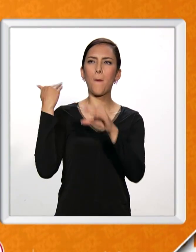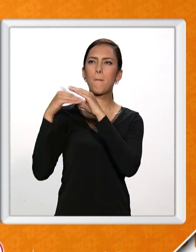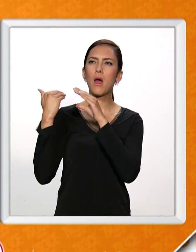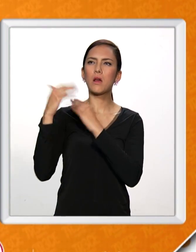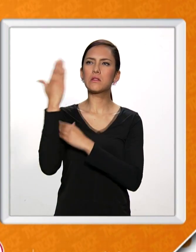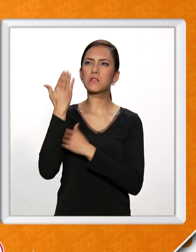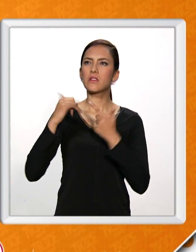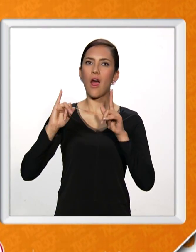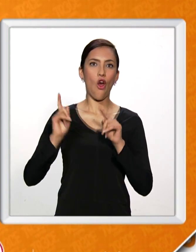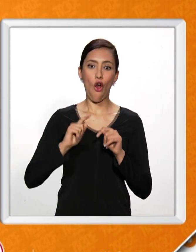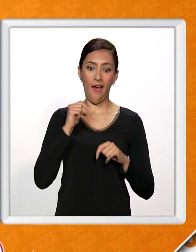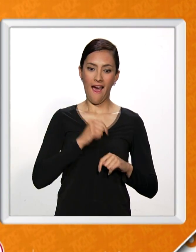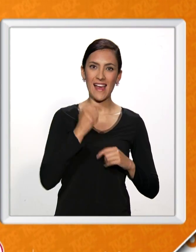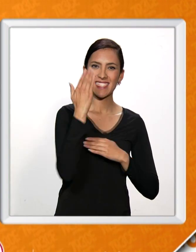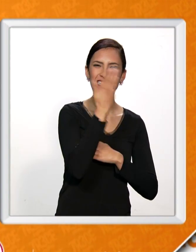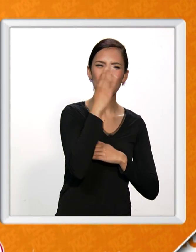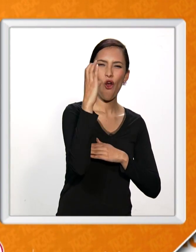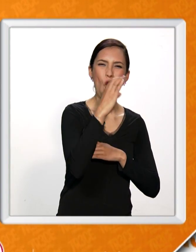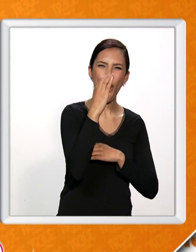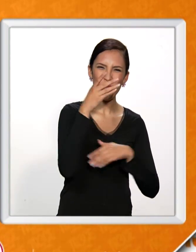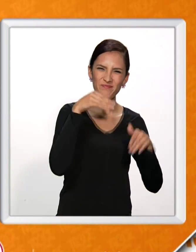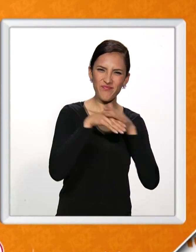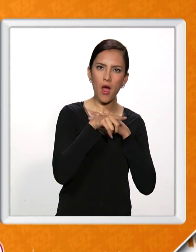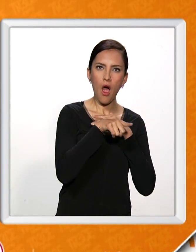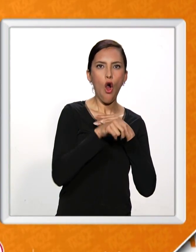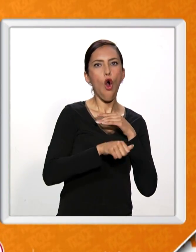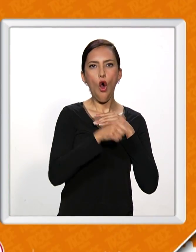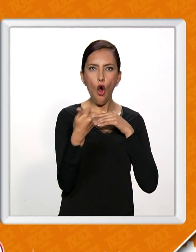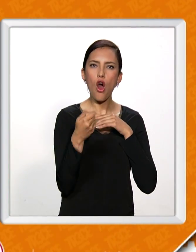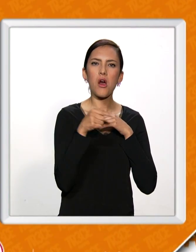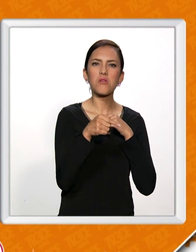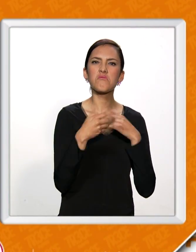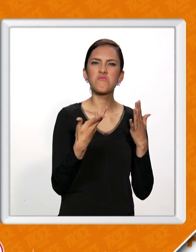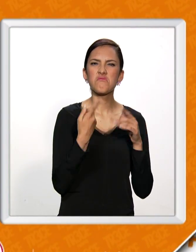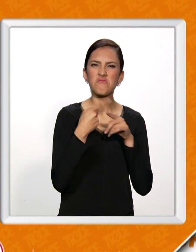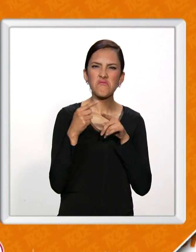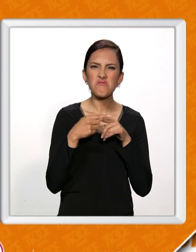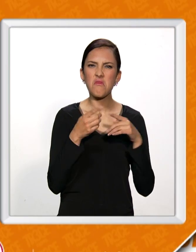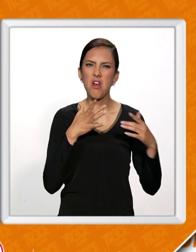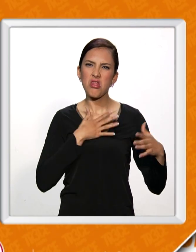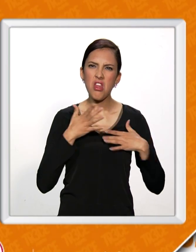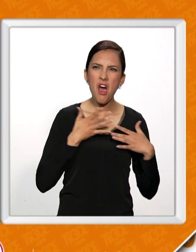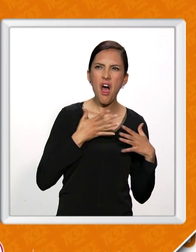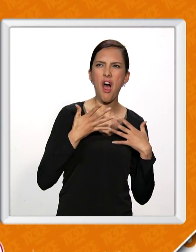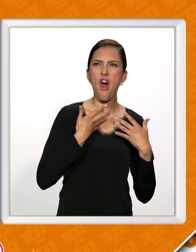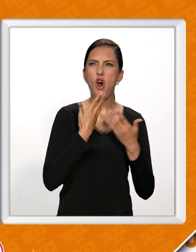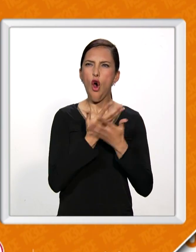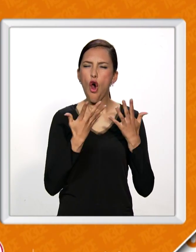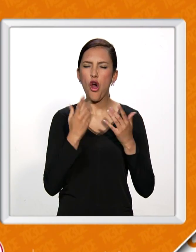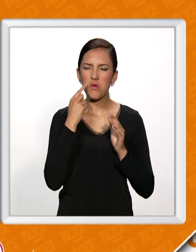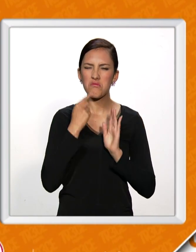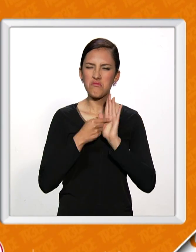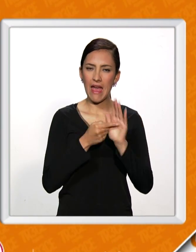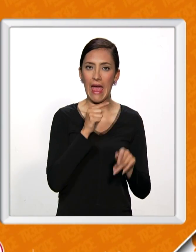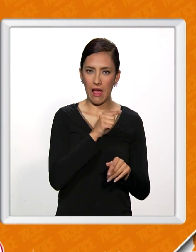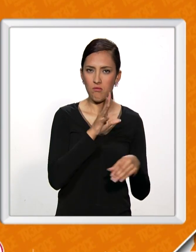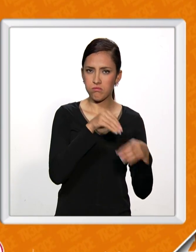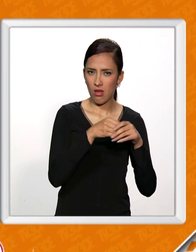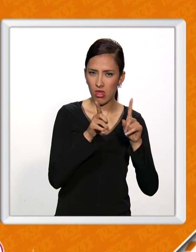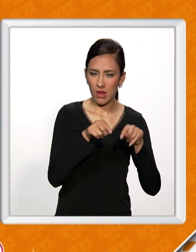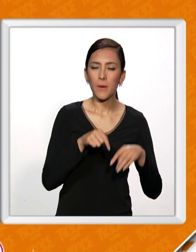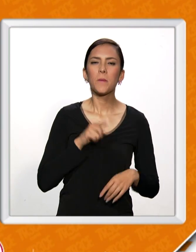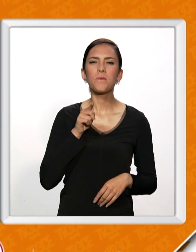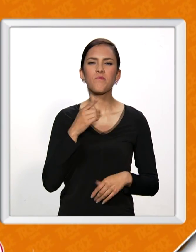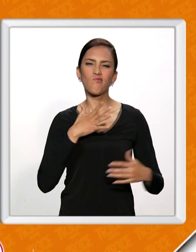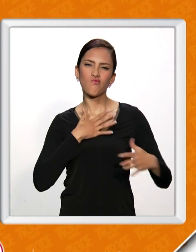Resulta que Cine Colombia desde hace algún tiempo tiene una programación alternativa que incluye conciertos, teatro en vivo y mucho más. Esta es una obra de